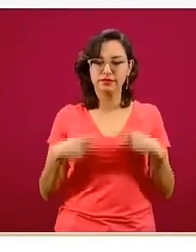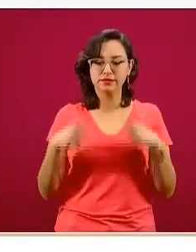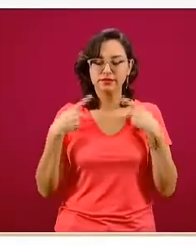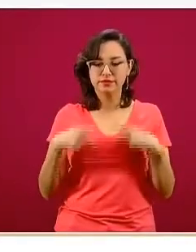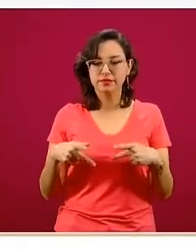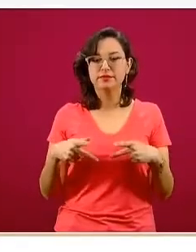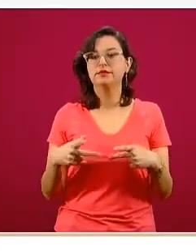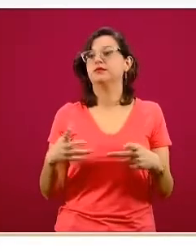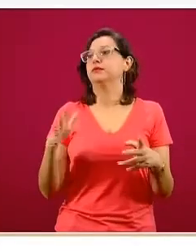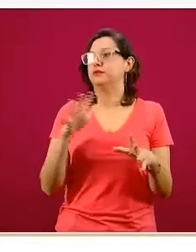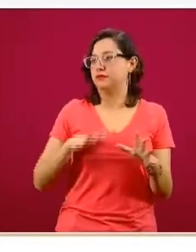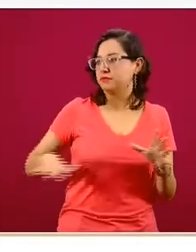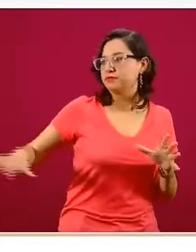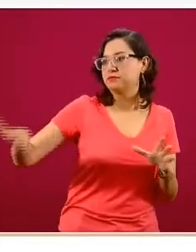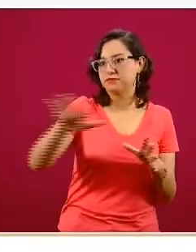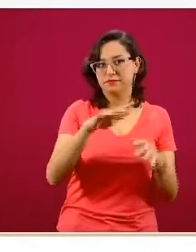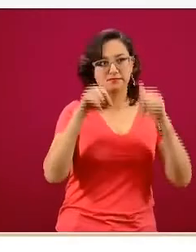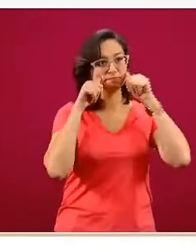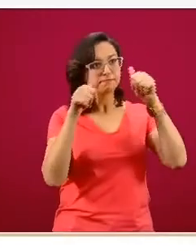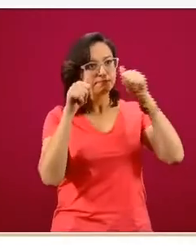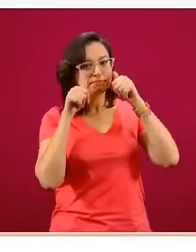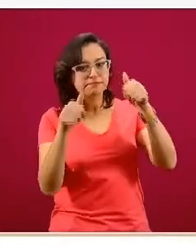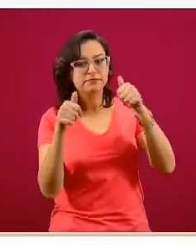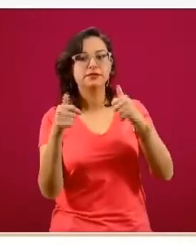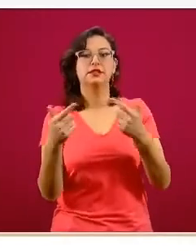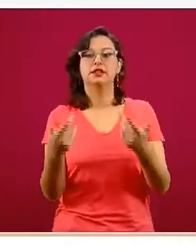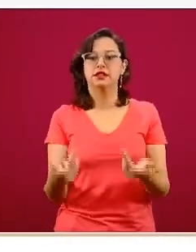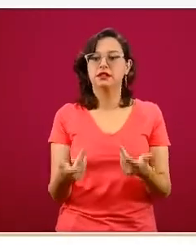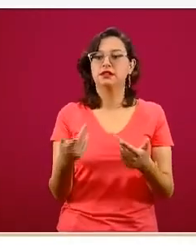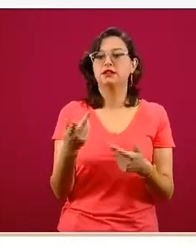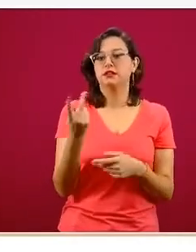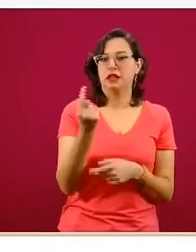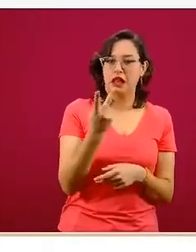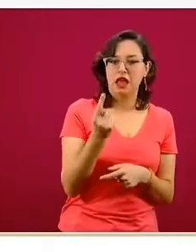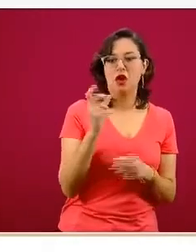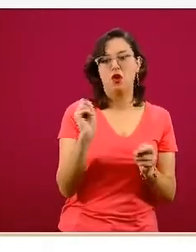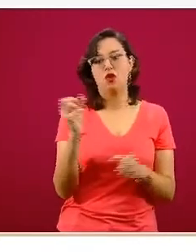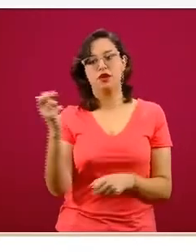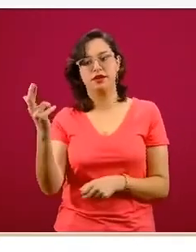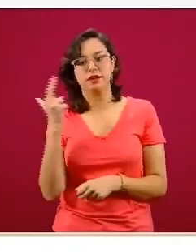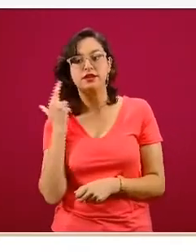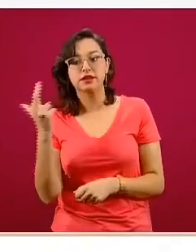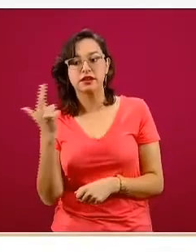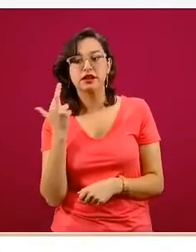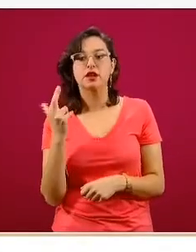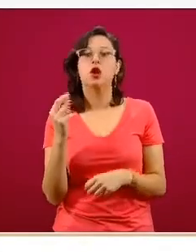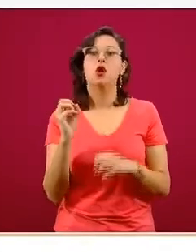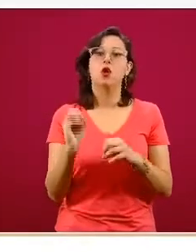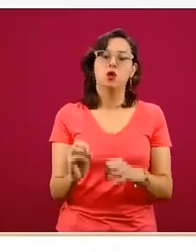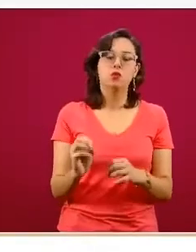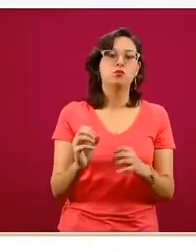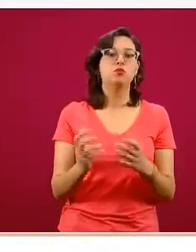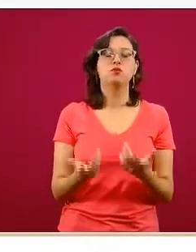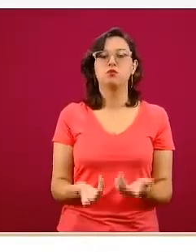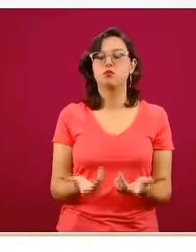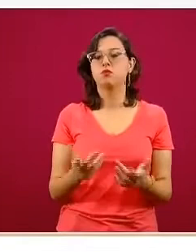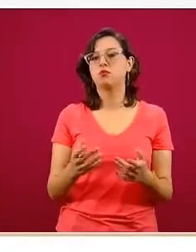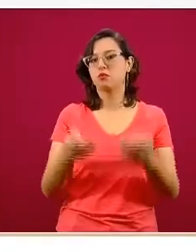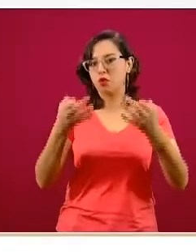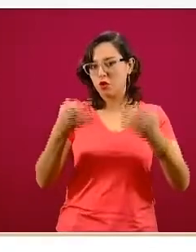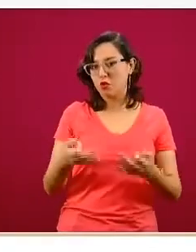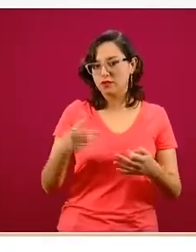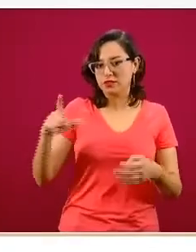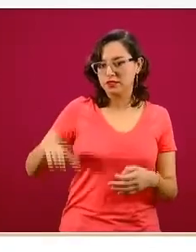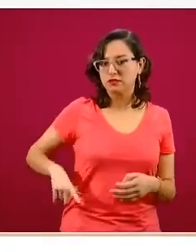toda la población que en este momento nos está escuchando y viendo a través de sus medios de comunicación y de las vías de comunicación oficiales del